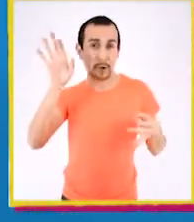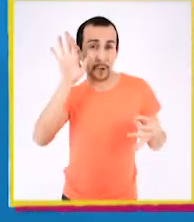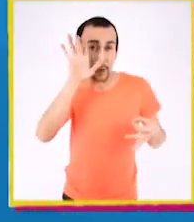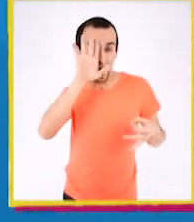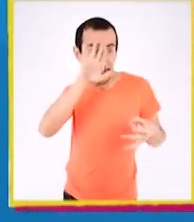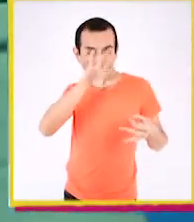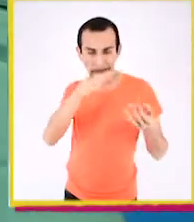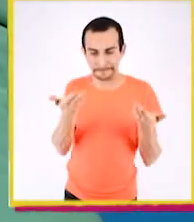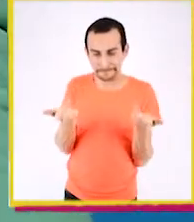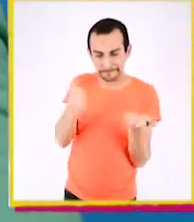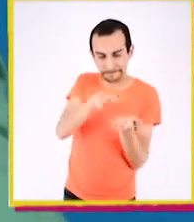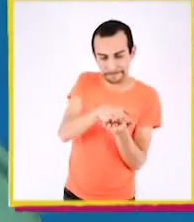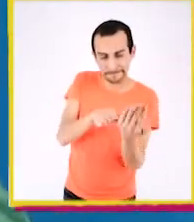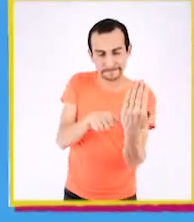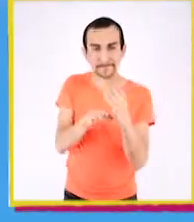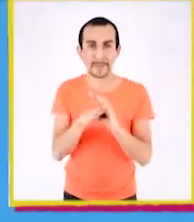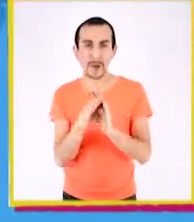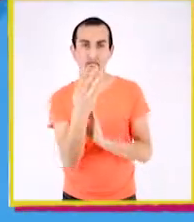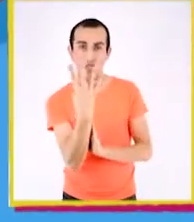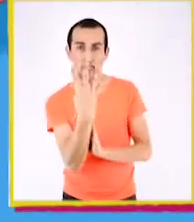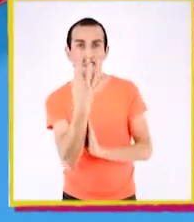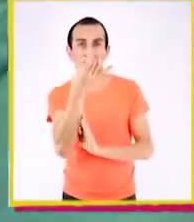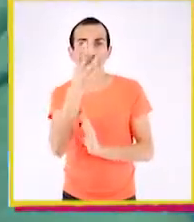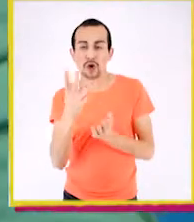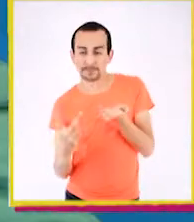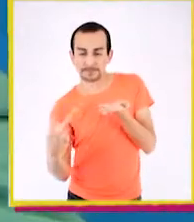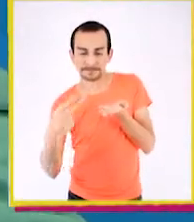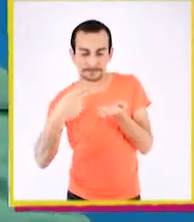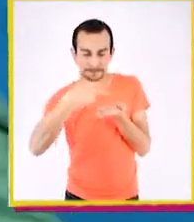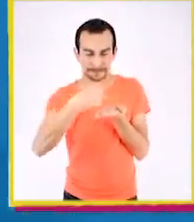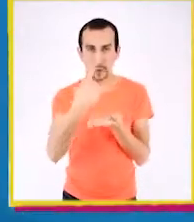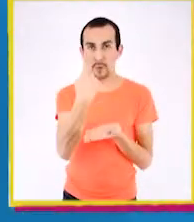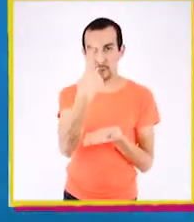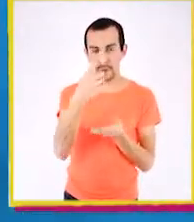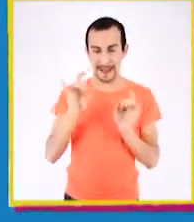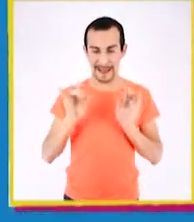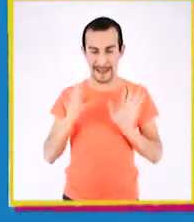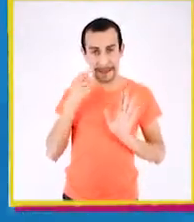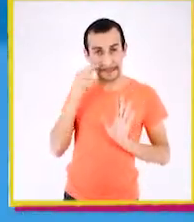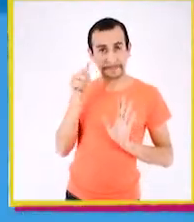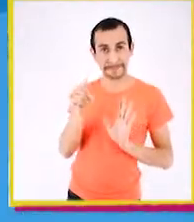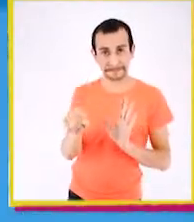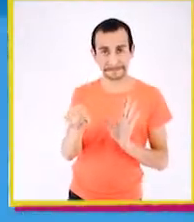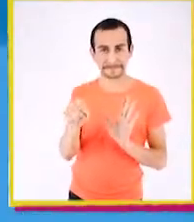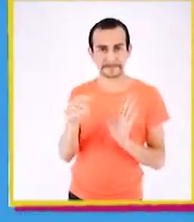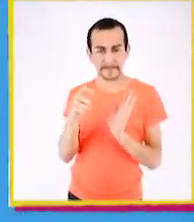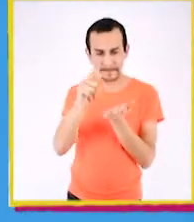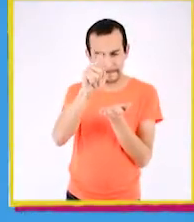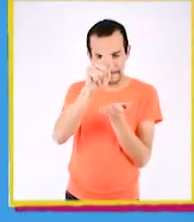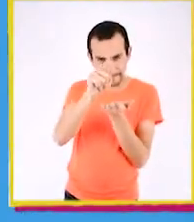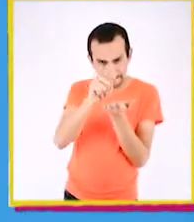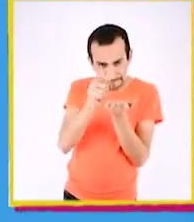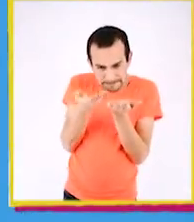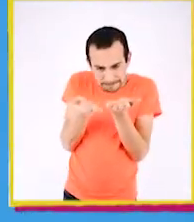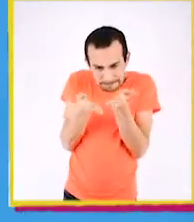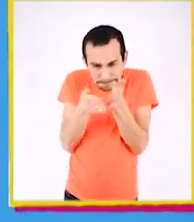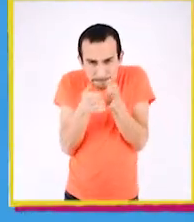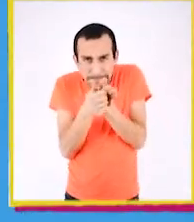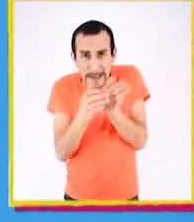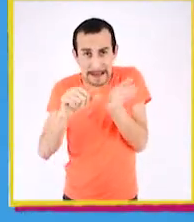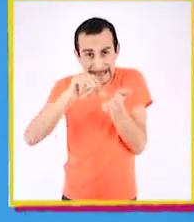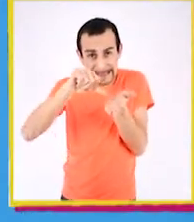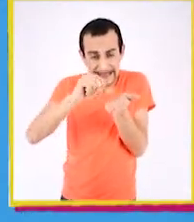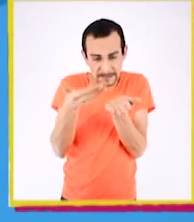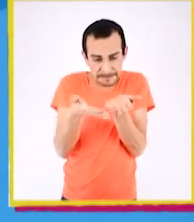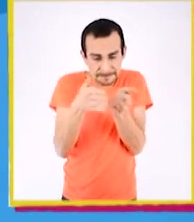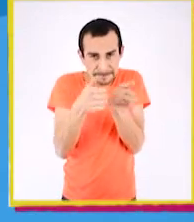la hoja de color en cuatro partes y cortamos solo una. Así. Marcamos levemente un pliegue en